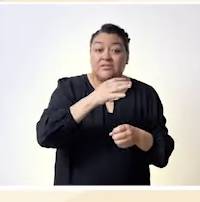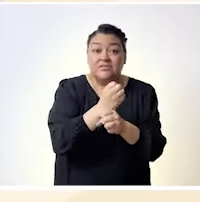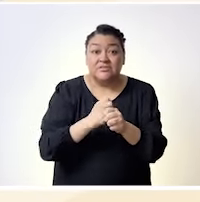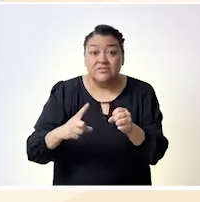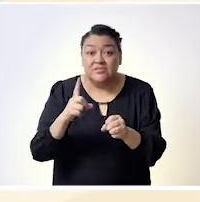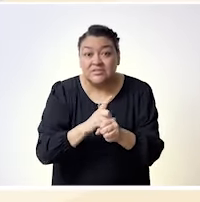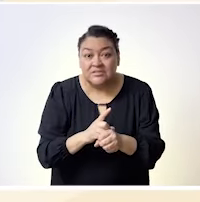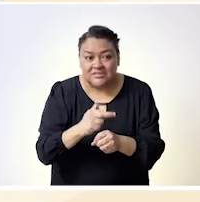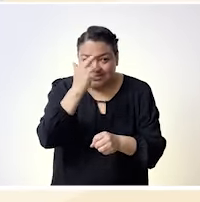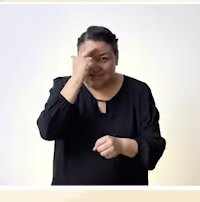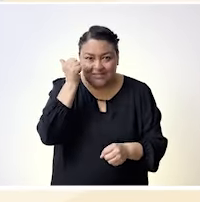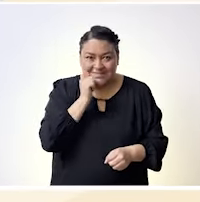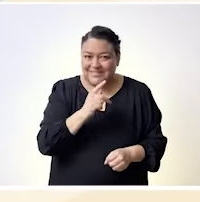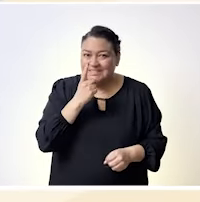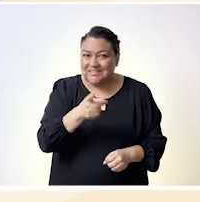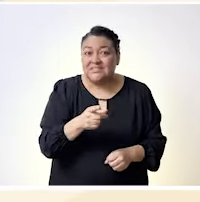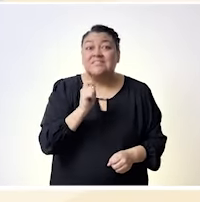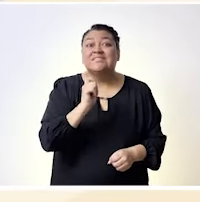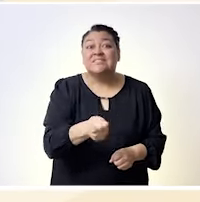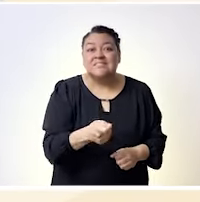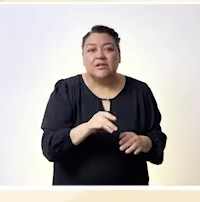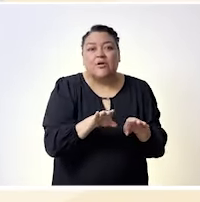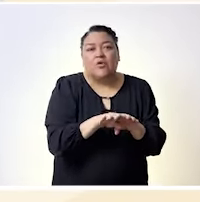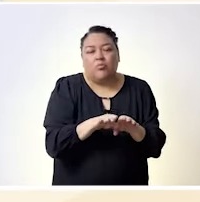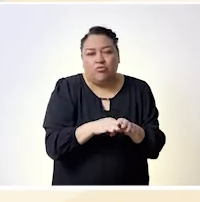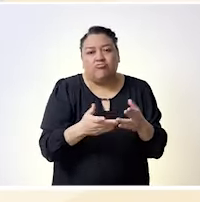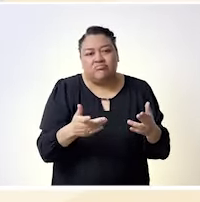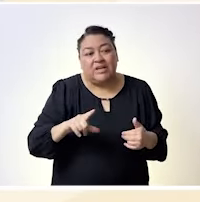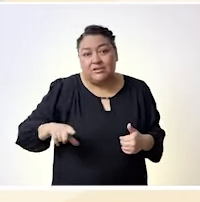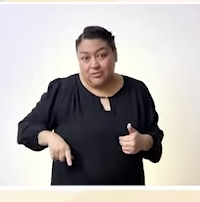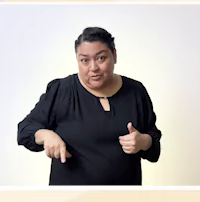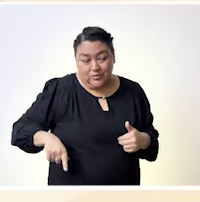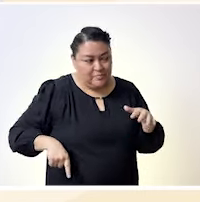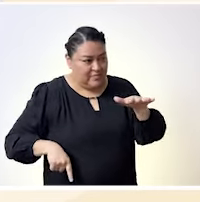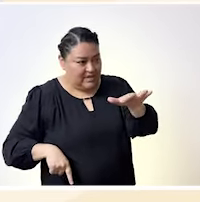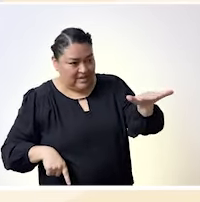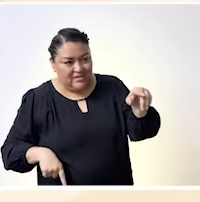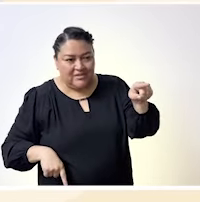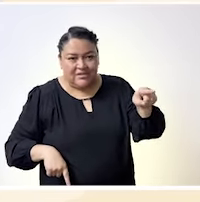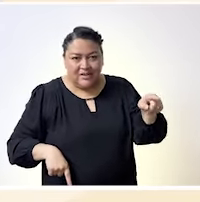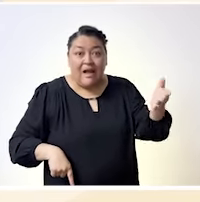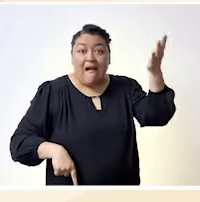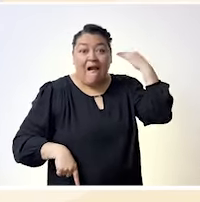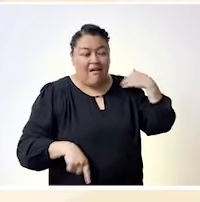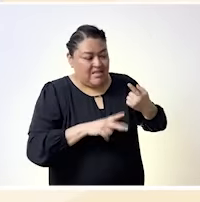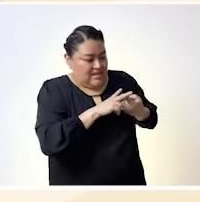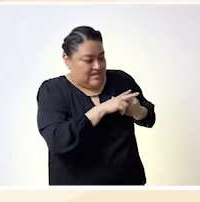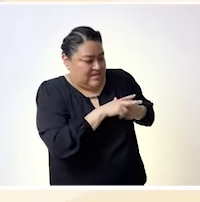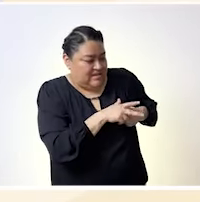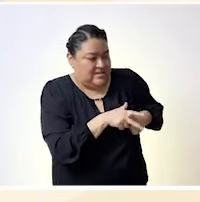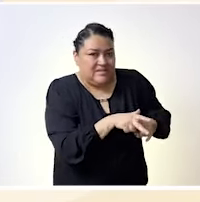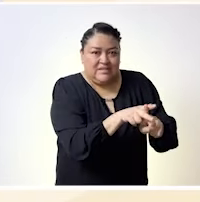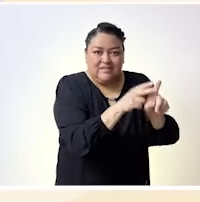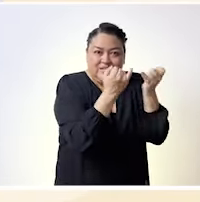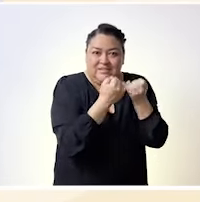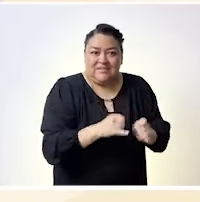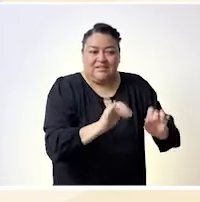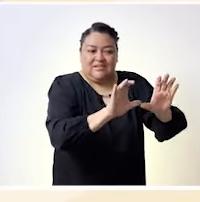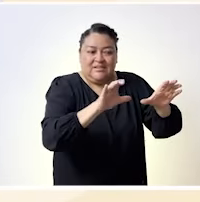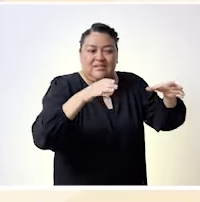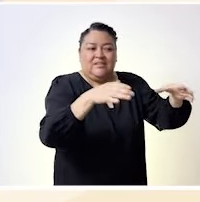así en esta ecuación, pues bueno, nos borran a la población afrodescendiente, y entonces hemos vivido